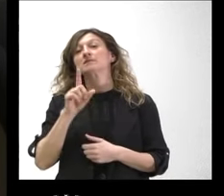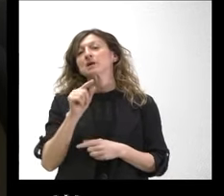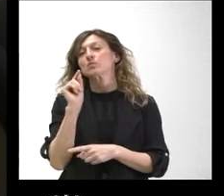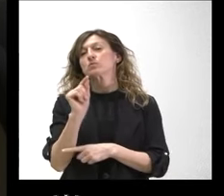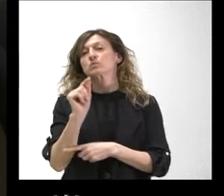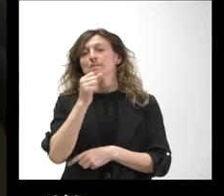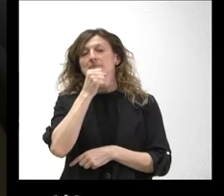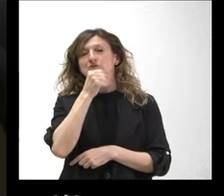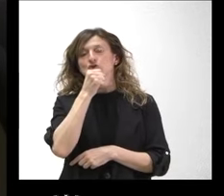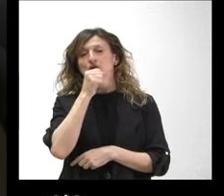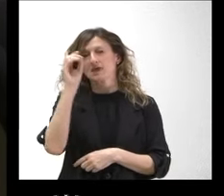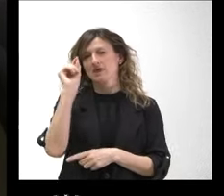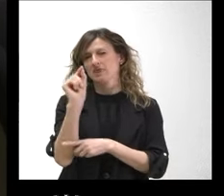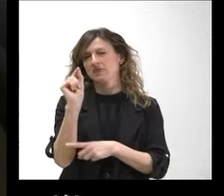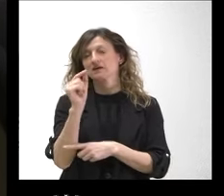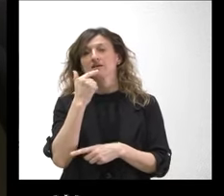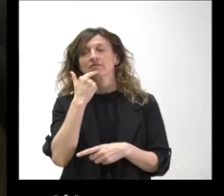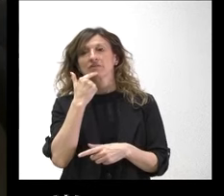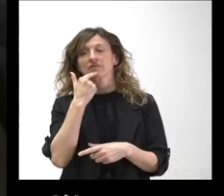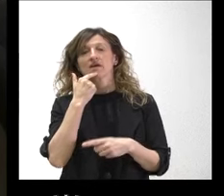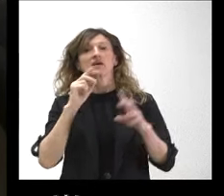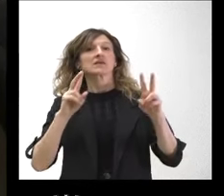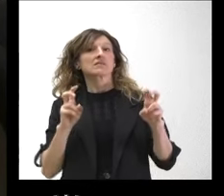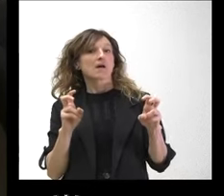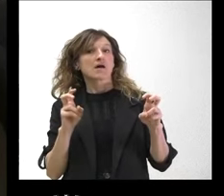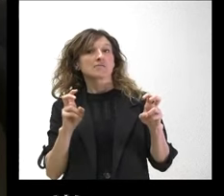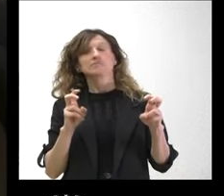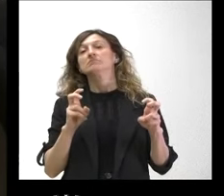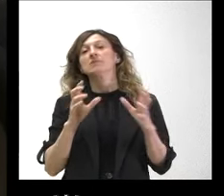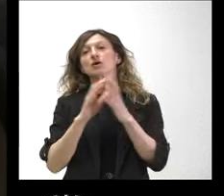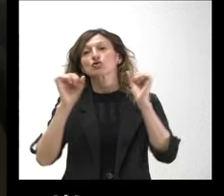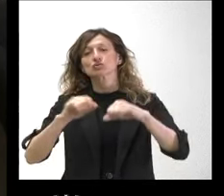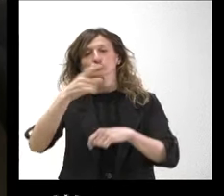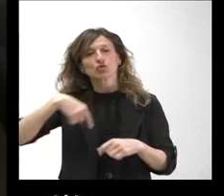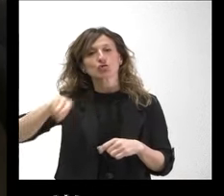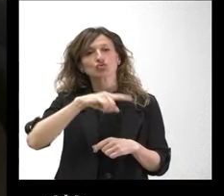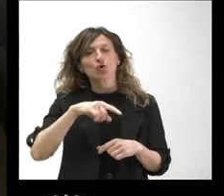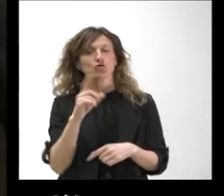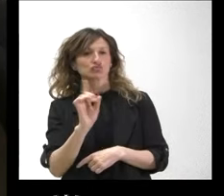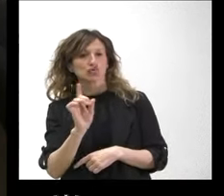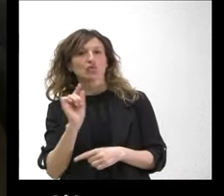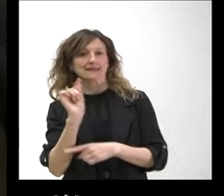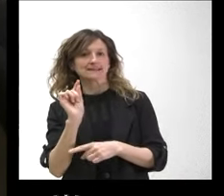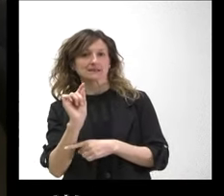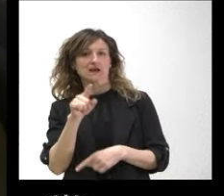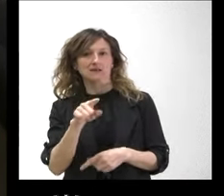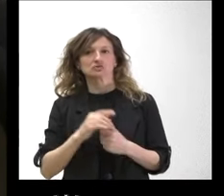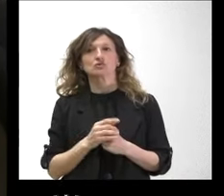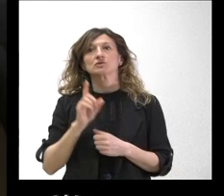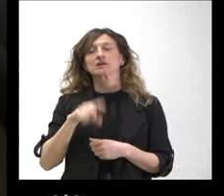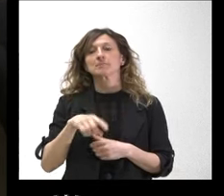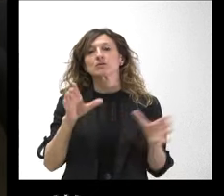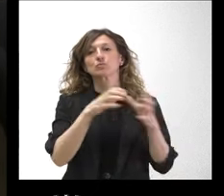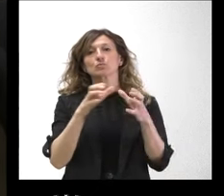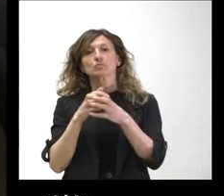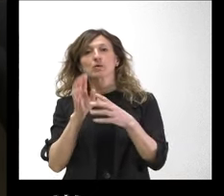concreto el PSOE que no se haya puesto en marcha con el consenso de todos y se haya tenido en cuenta un poco a los grupos